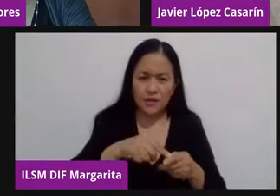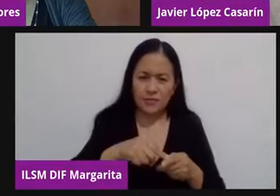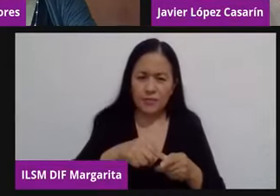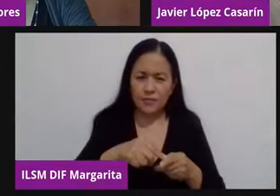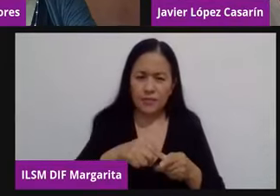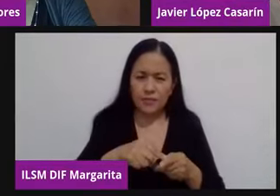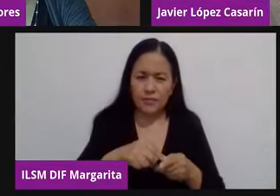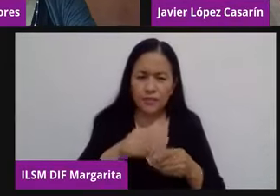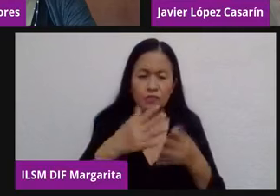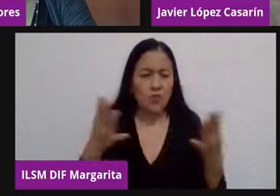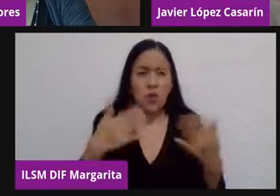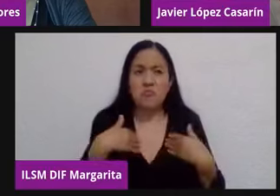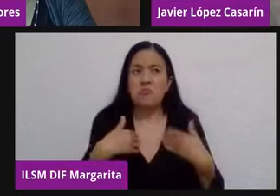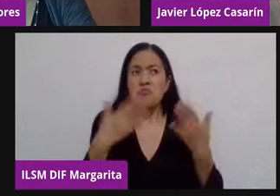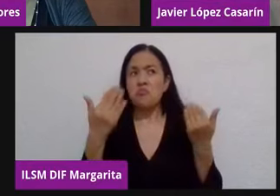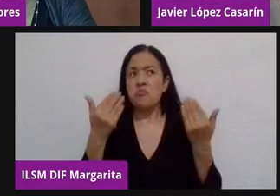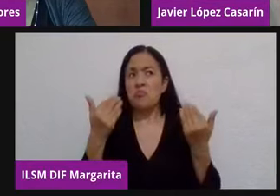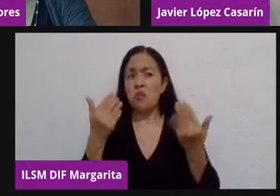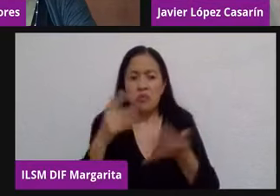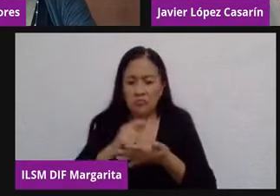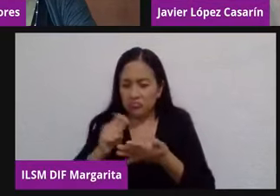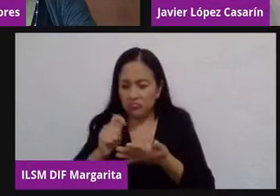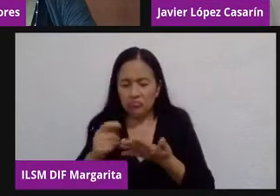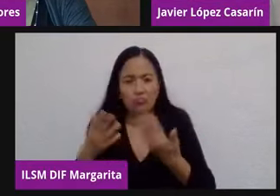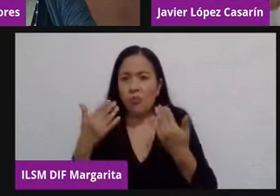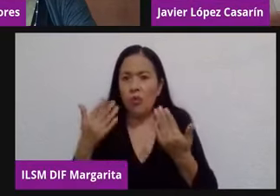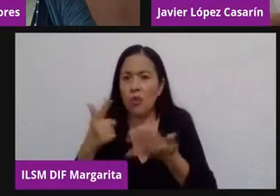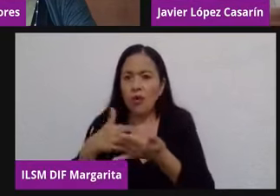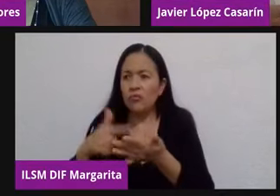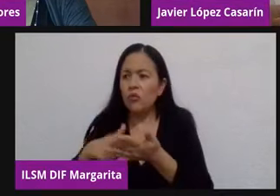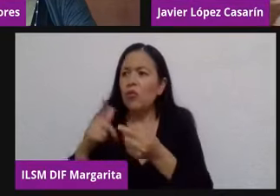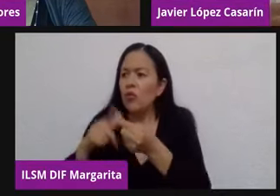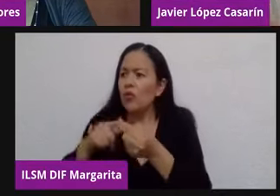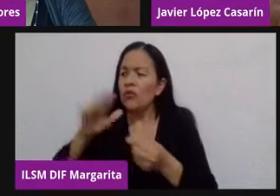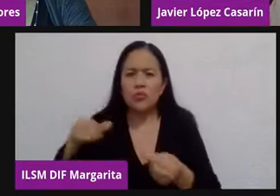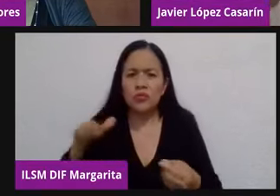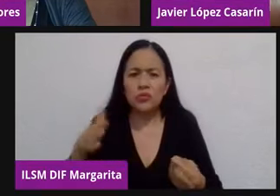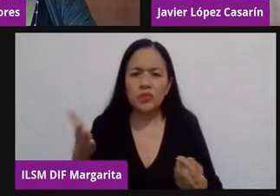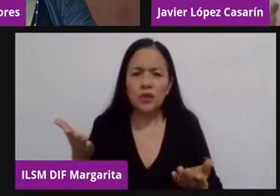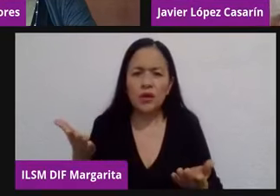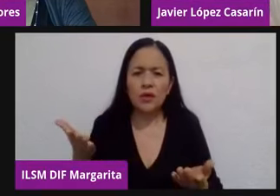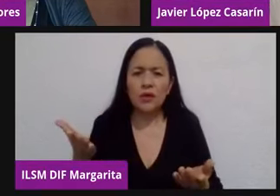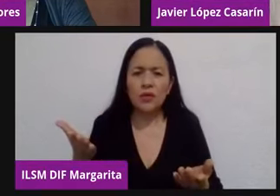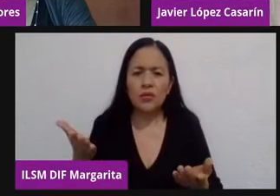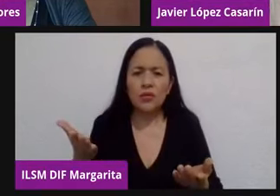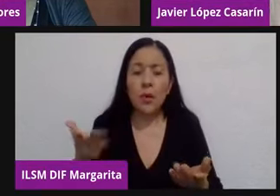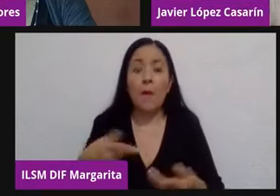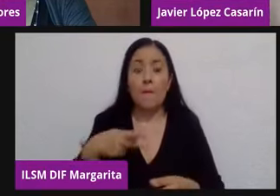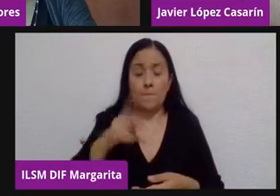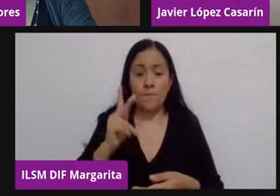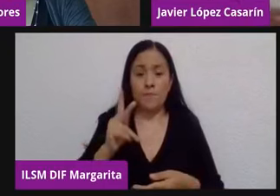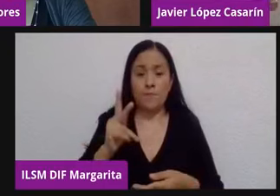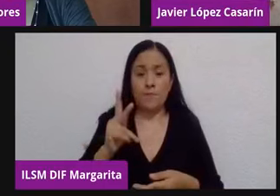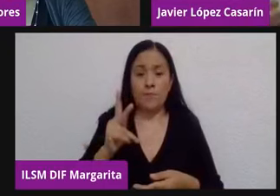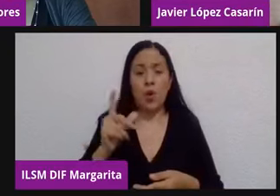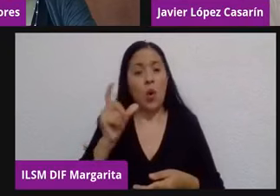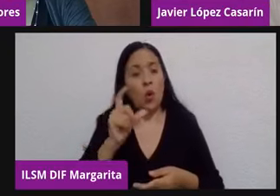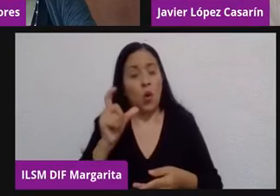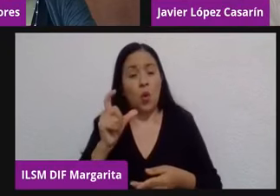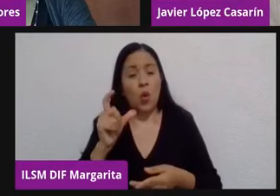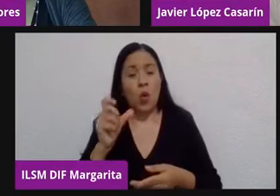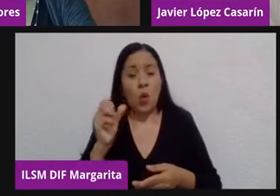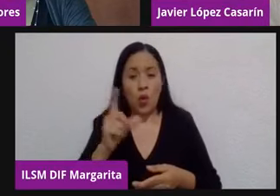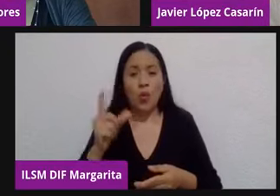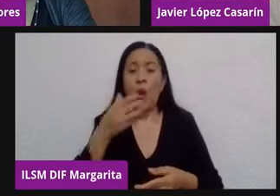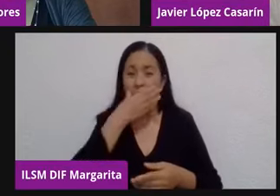encontrarlo. Cuando de repente participantes, chefs, empiezan y dueños